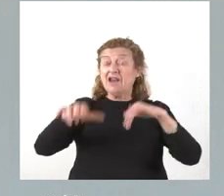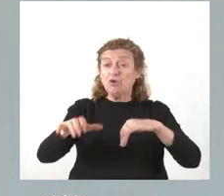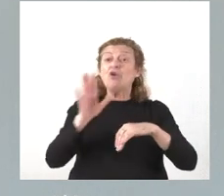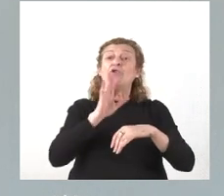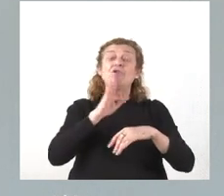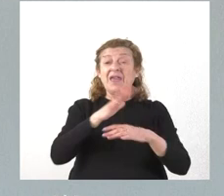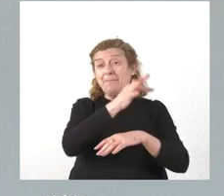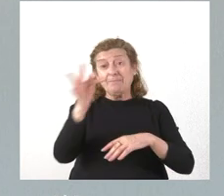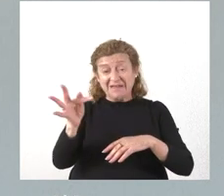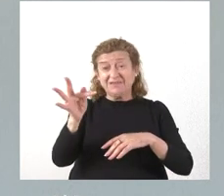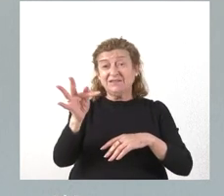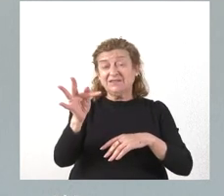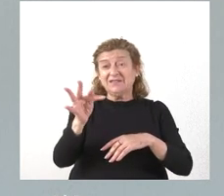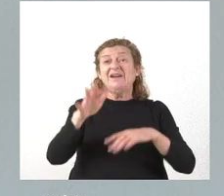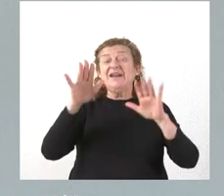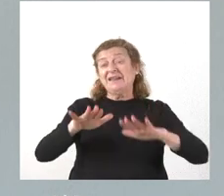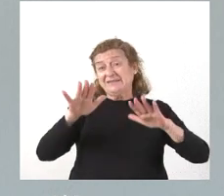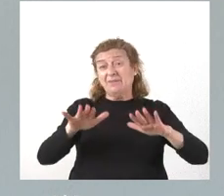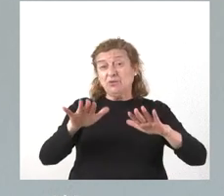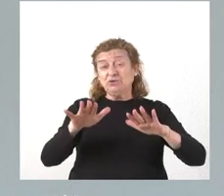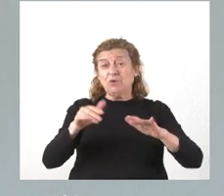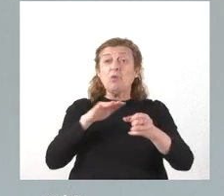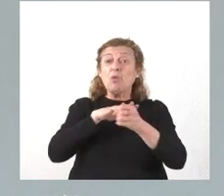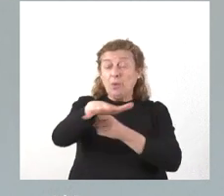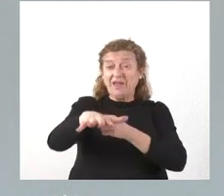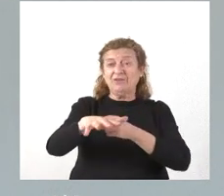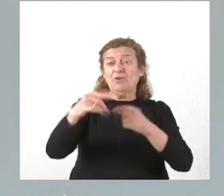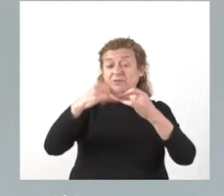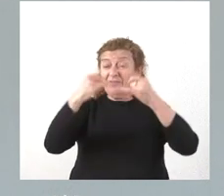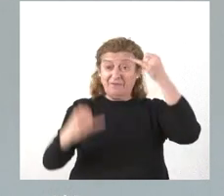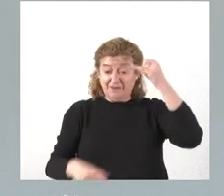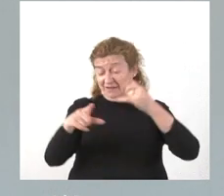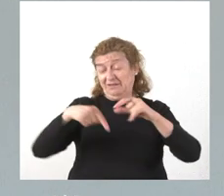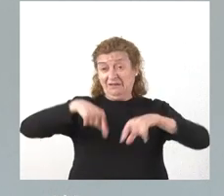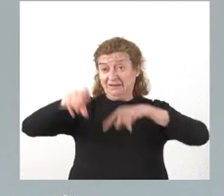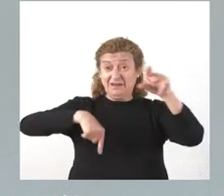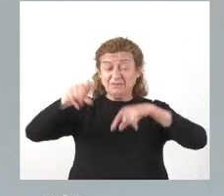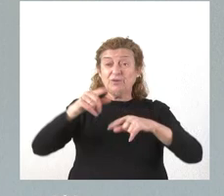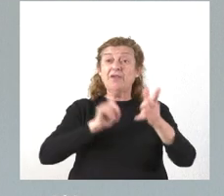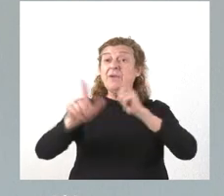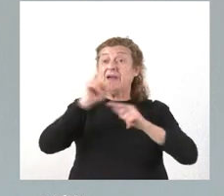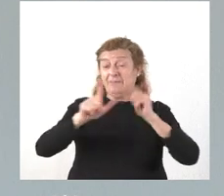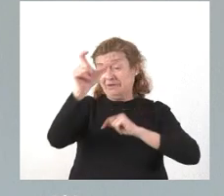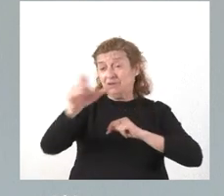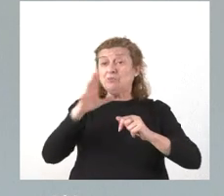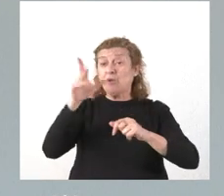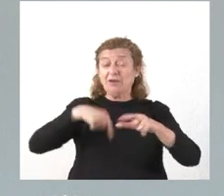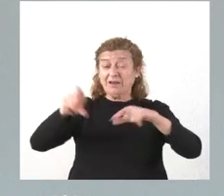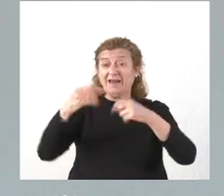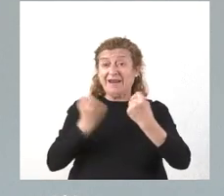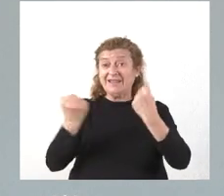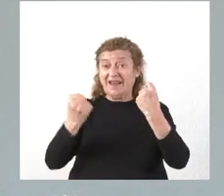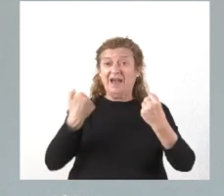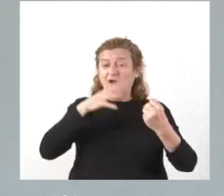además, estamos cubriendo el déficit de este transporte de viajeros por carreteras, que se ha visto aumentado